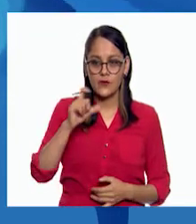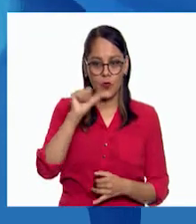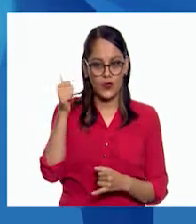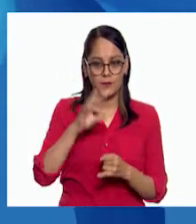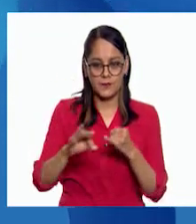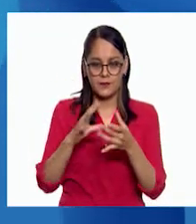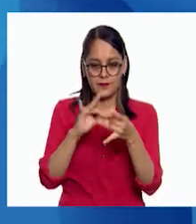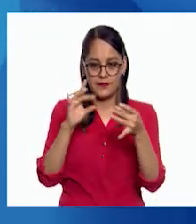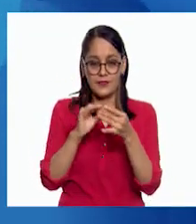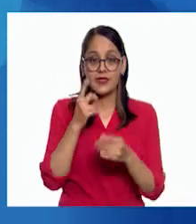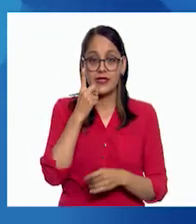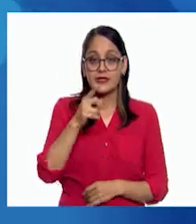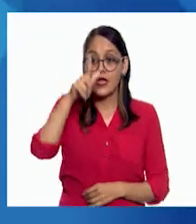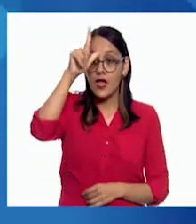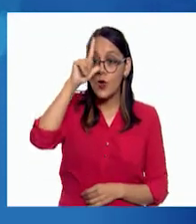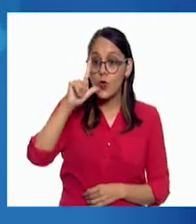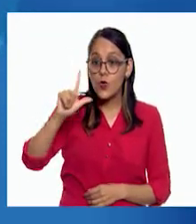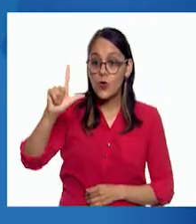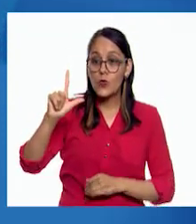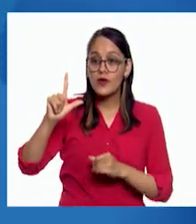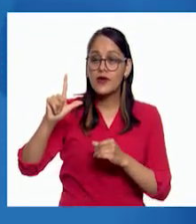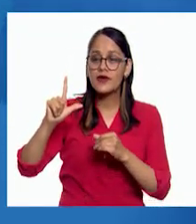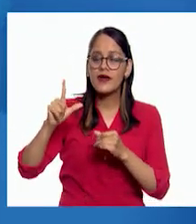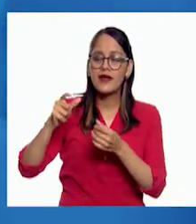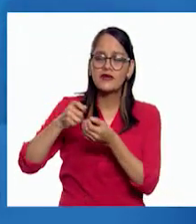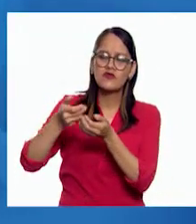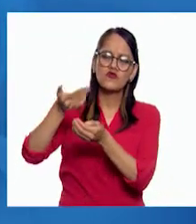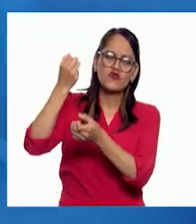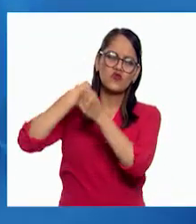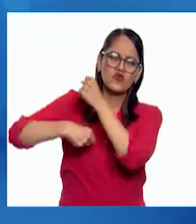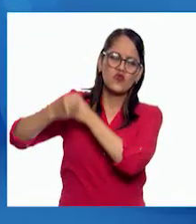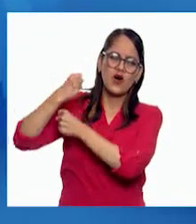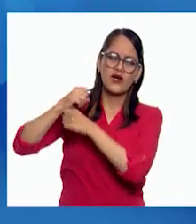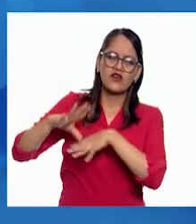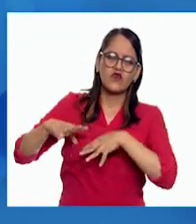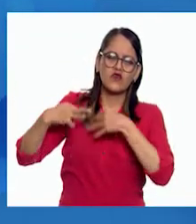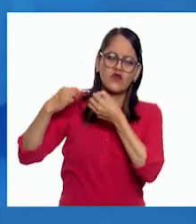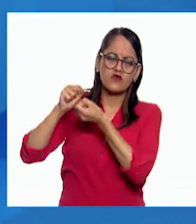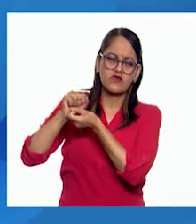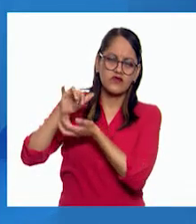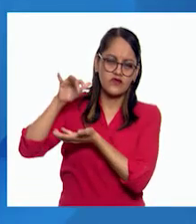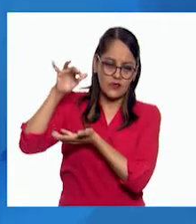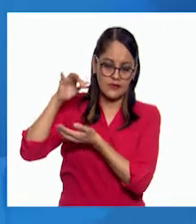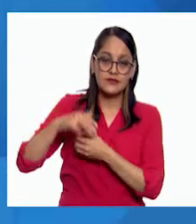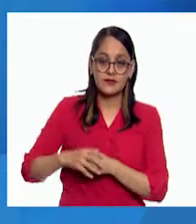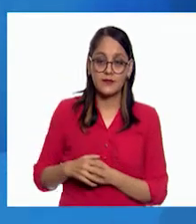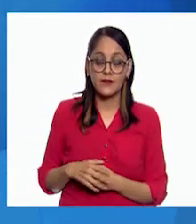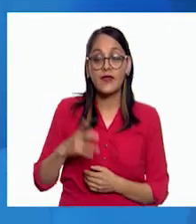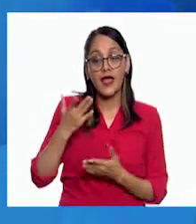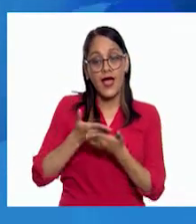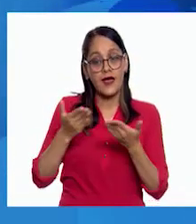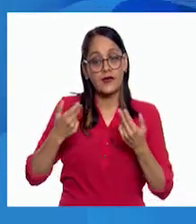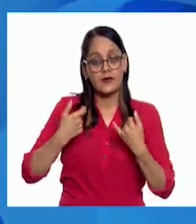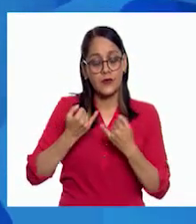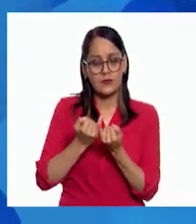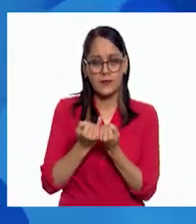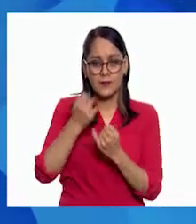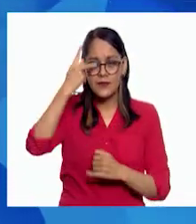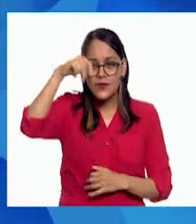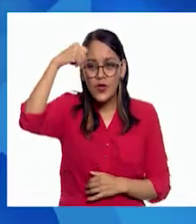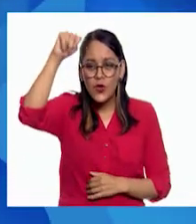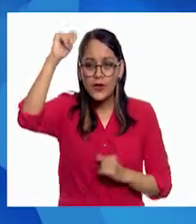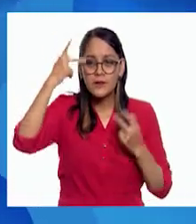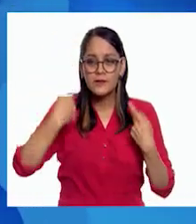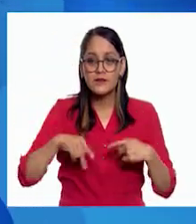La luna se formó hace mucho tiempo. La teoría sobre la transformación de la luna dice que hace